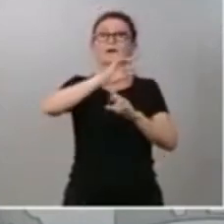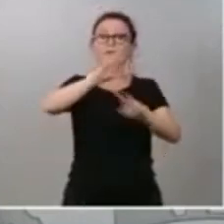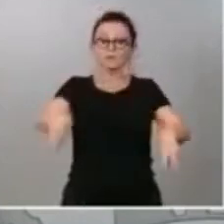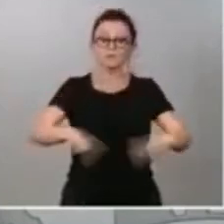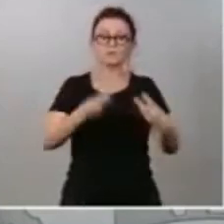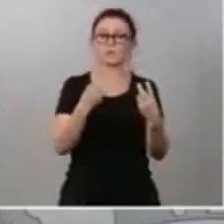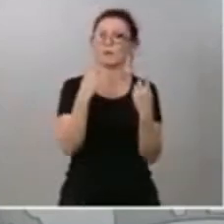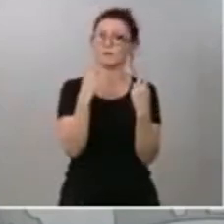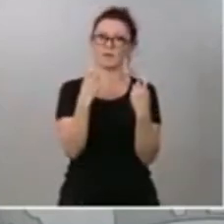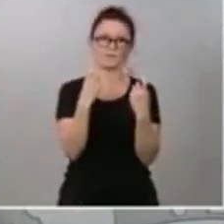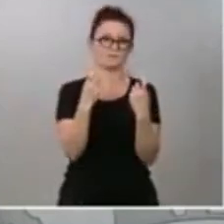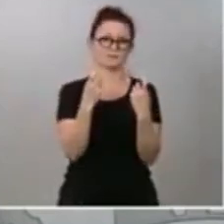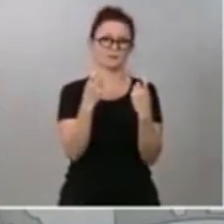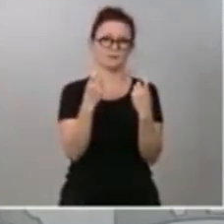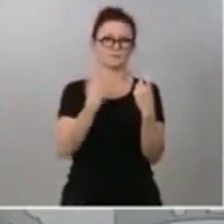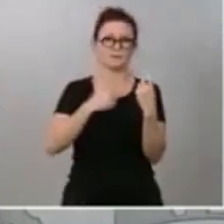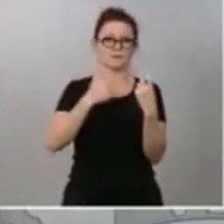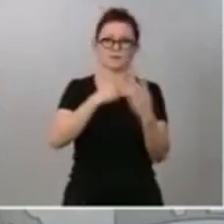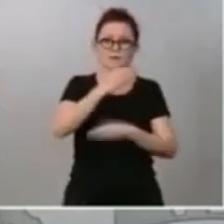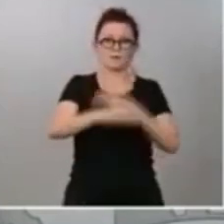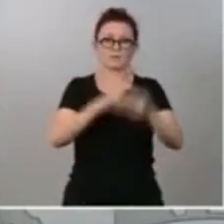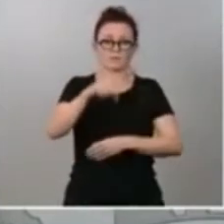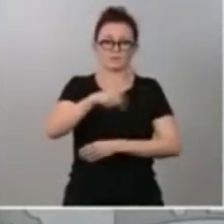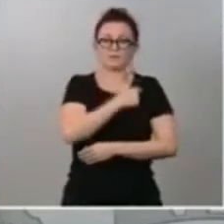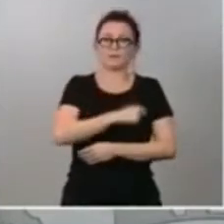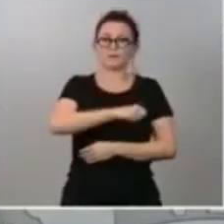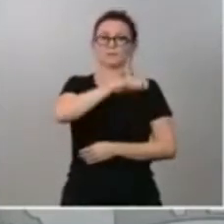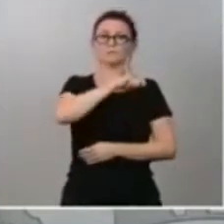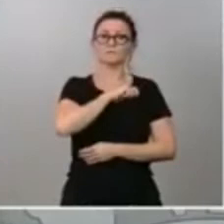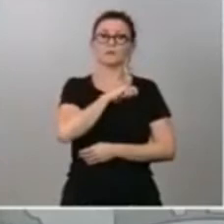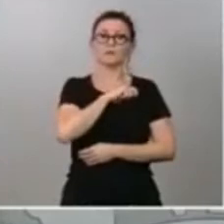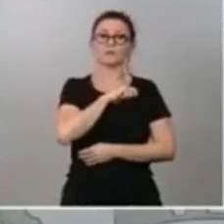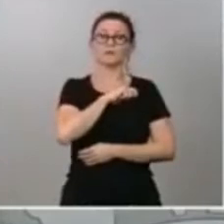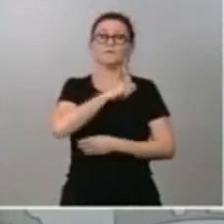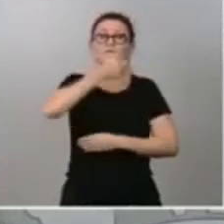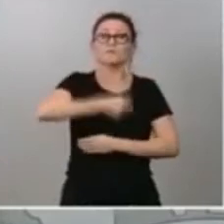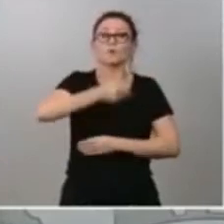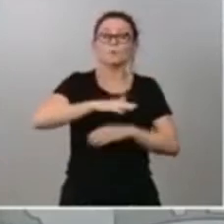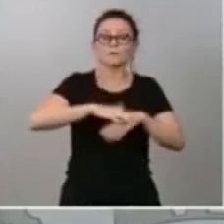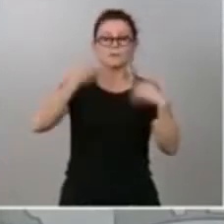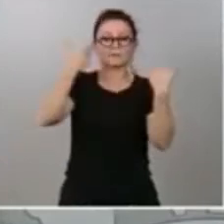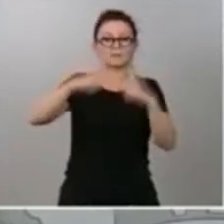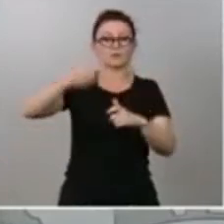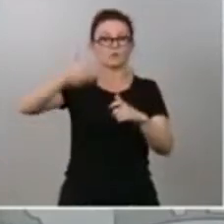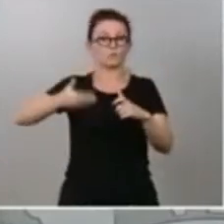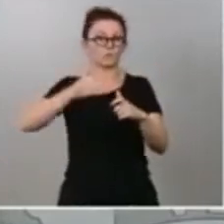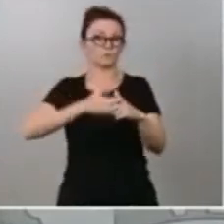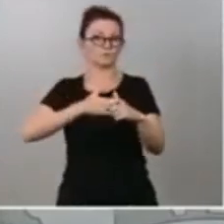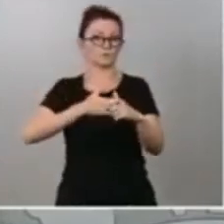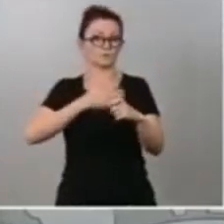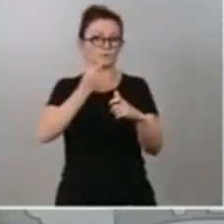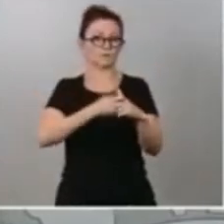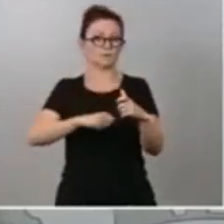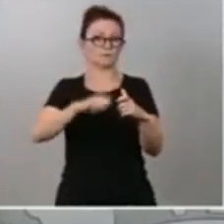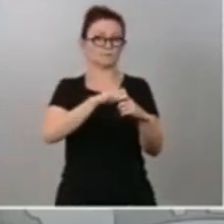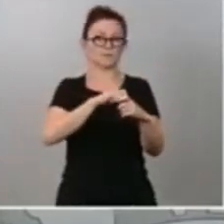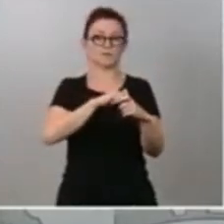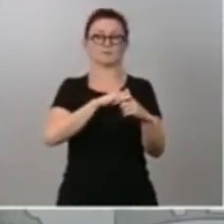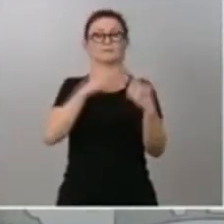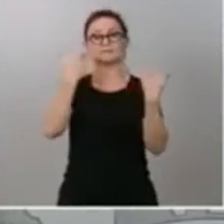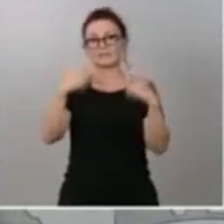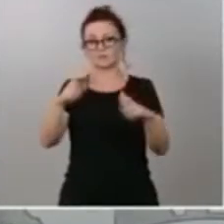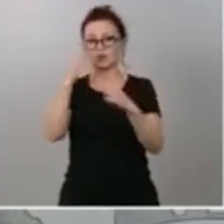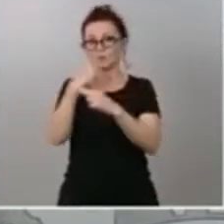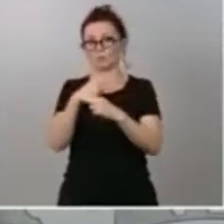y que es tan necesaria para un sector clave de nuestro país como es el sector público, y, sin duda alguna, también para